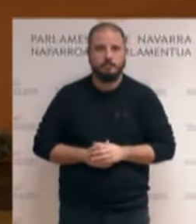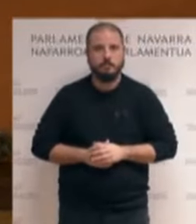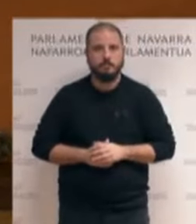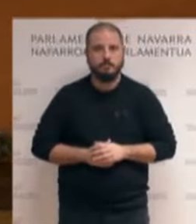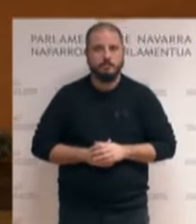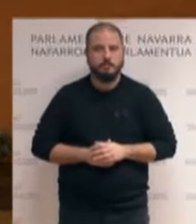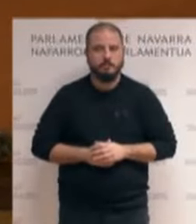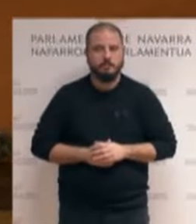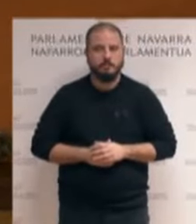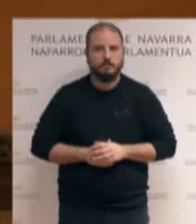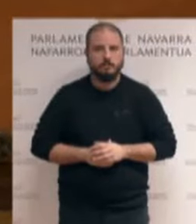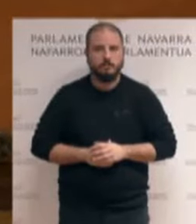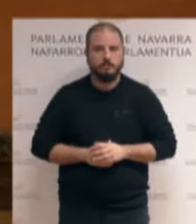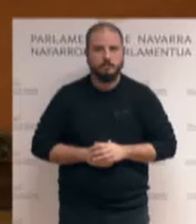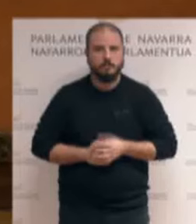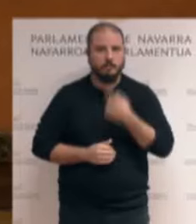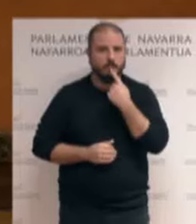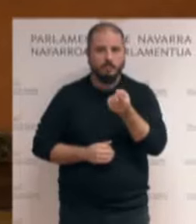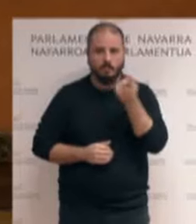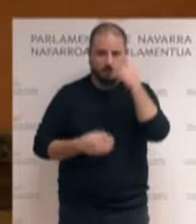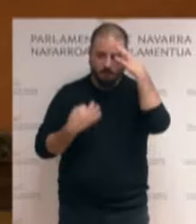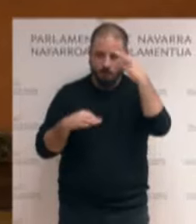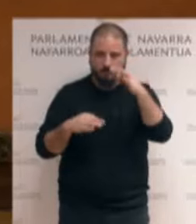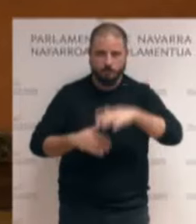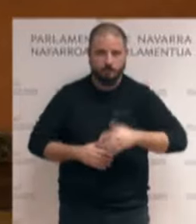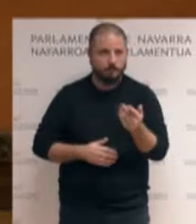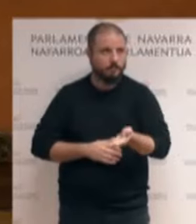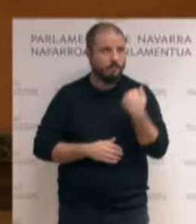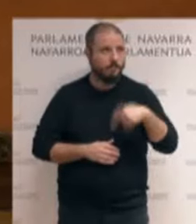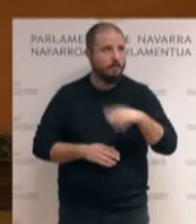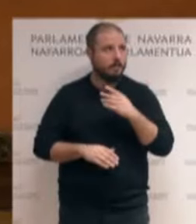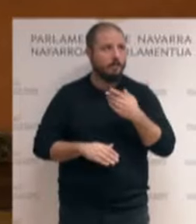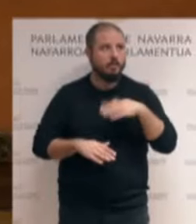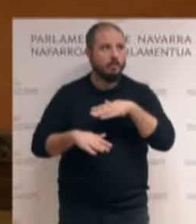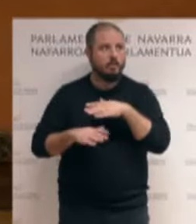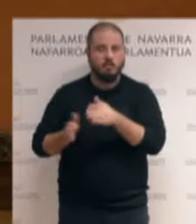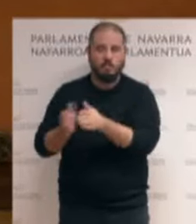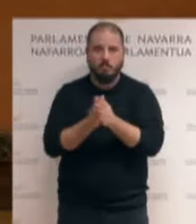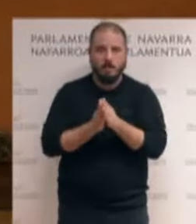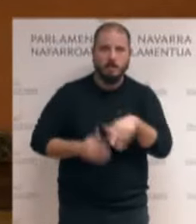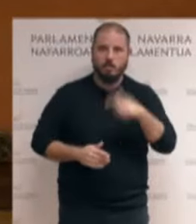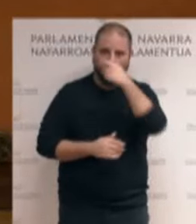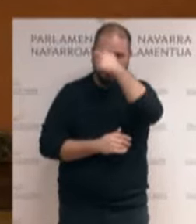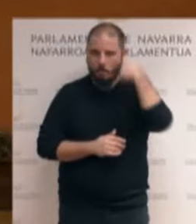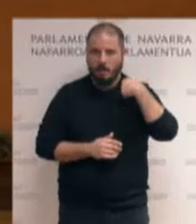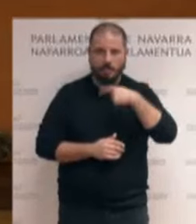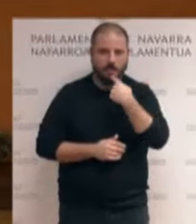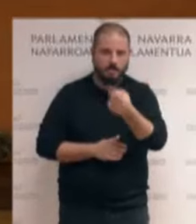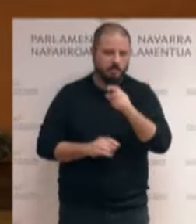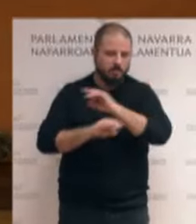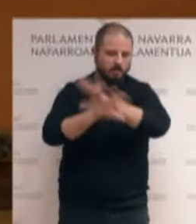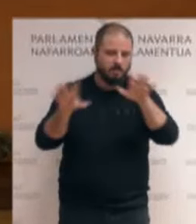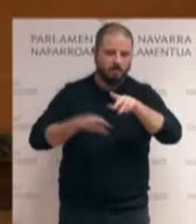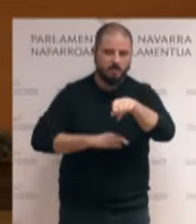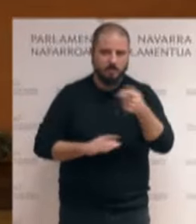Y quiero exponer una cadena lógica. Creo que antes el compañero López Córdoba lo ha explicado muy bien, el motivo de por qué se presenta